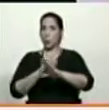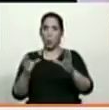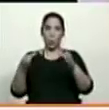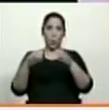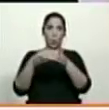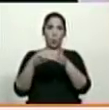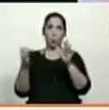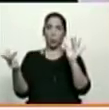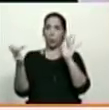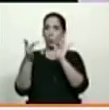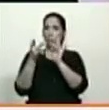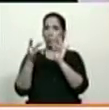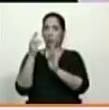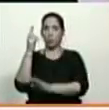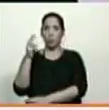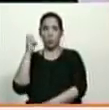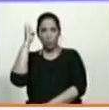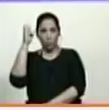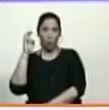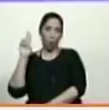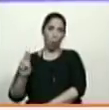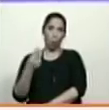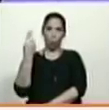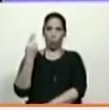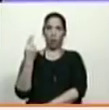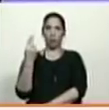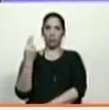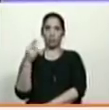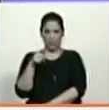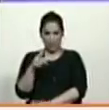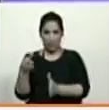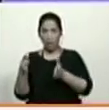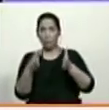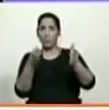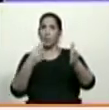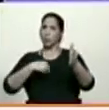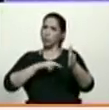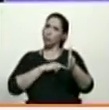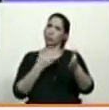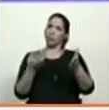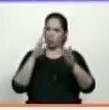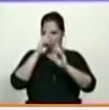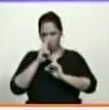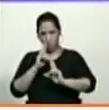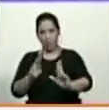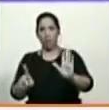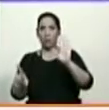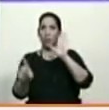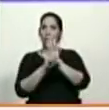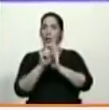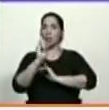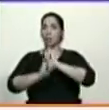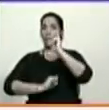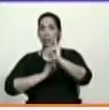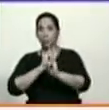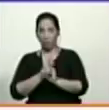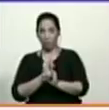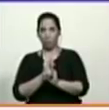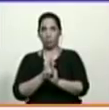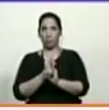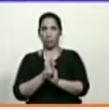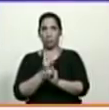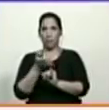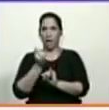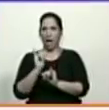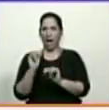Unión Europea y Uruguay ese es el camino el respeto a la legalidad internacional hay una